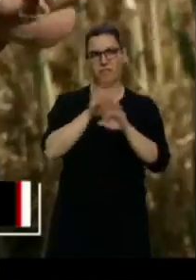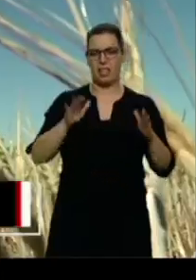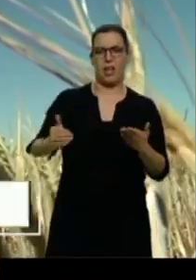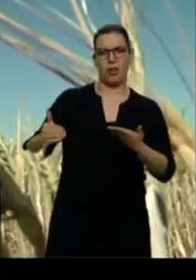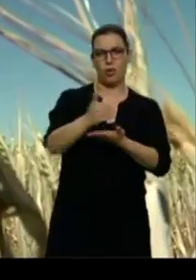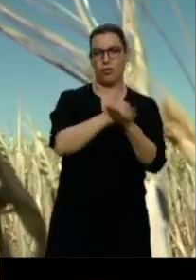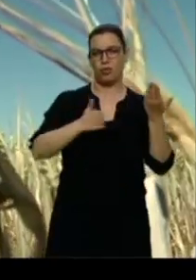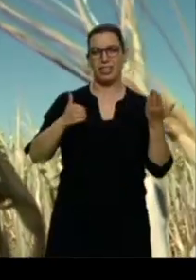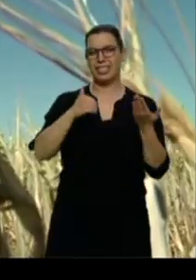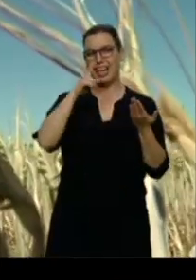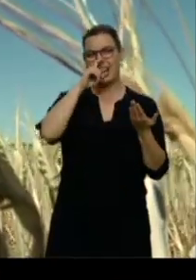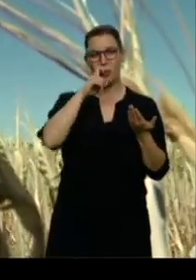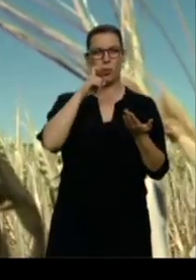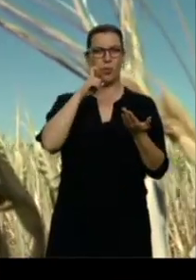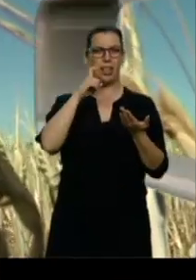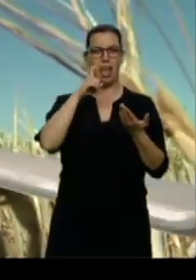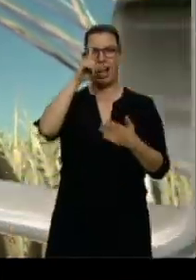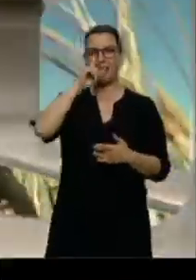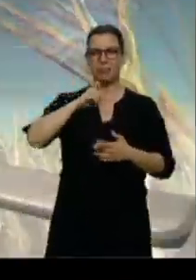año tan seco desde 1992.